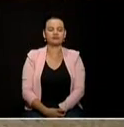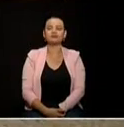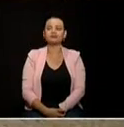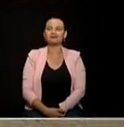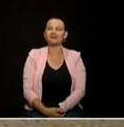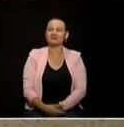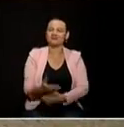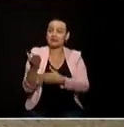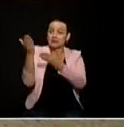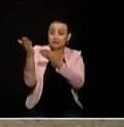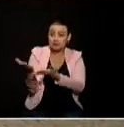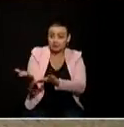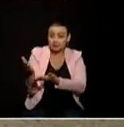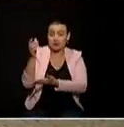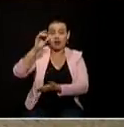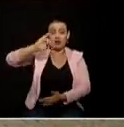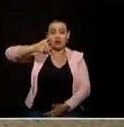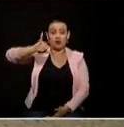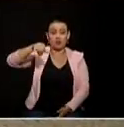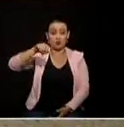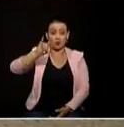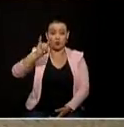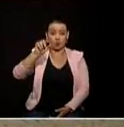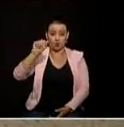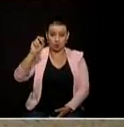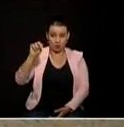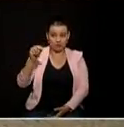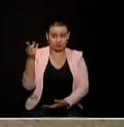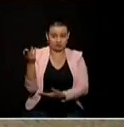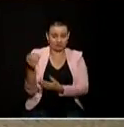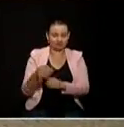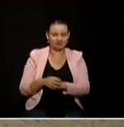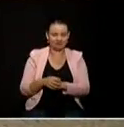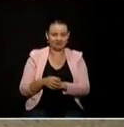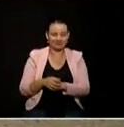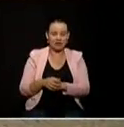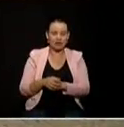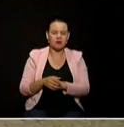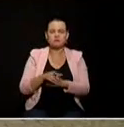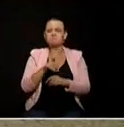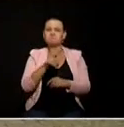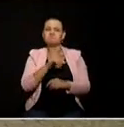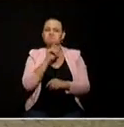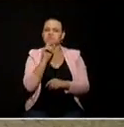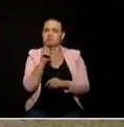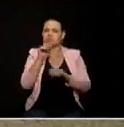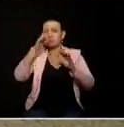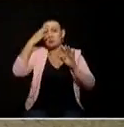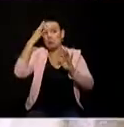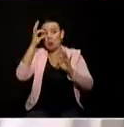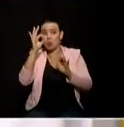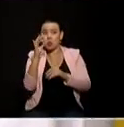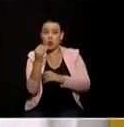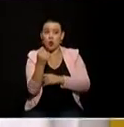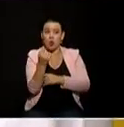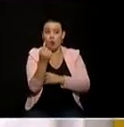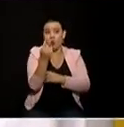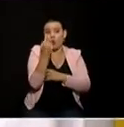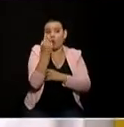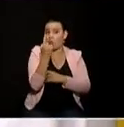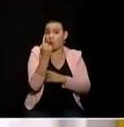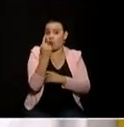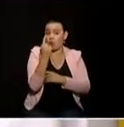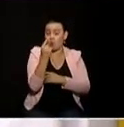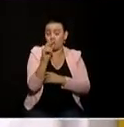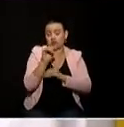juan camilo restrepo y mientras llega la balota existe una posibilidad y es que al final uno de los candidatos sólo tenga su propia